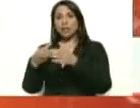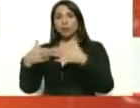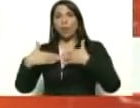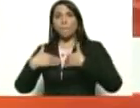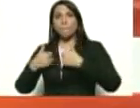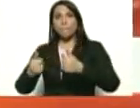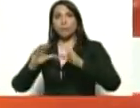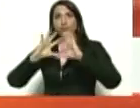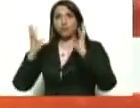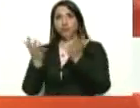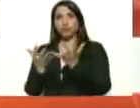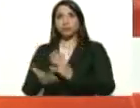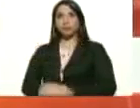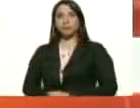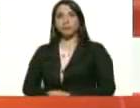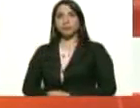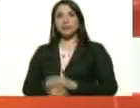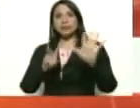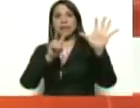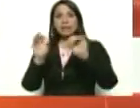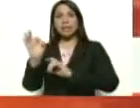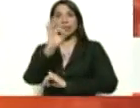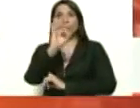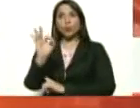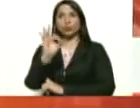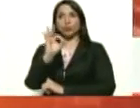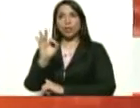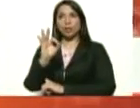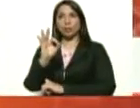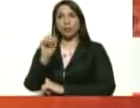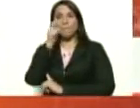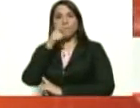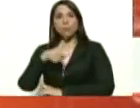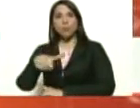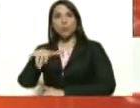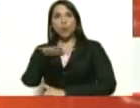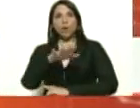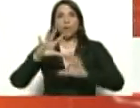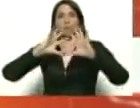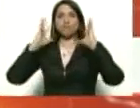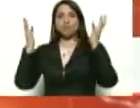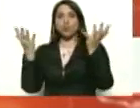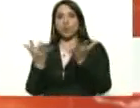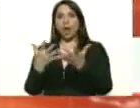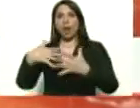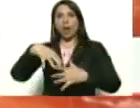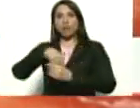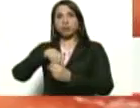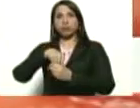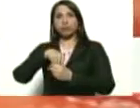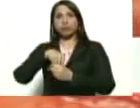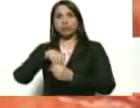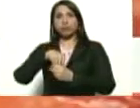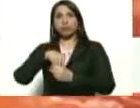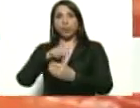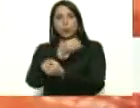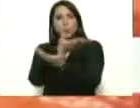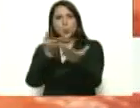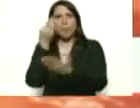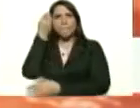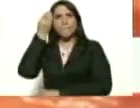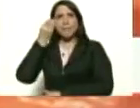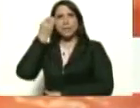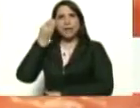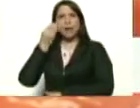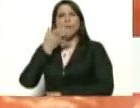70% de la población mundial en cuarentena. Usted puede pensar, agarra un